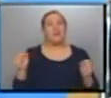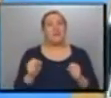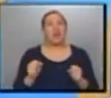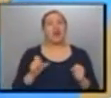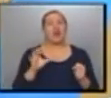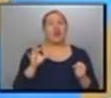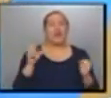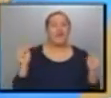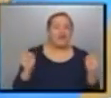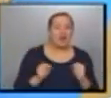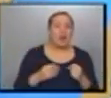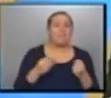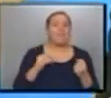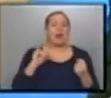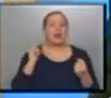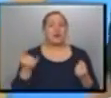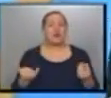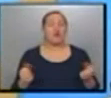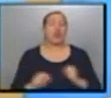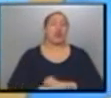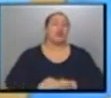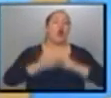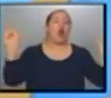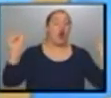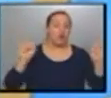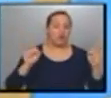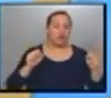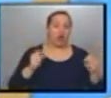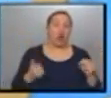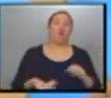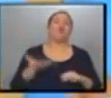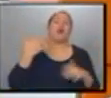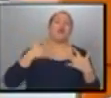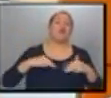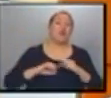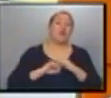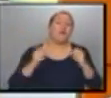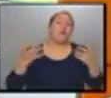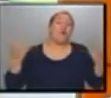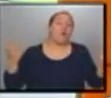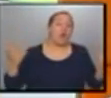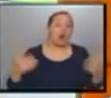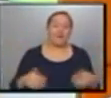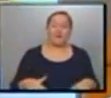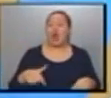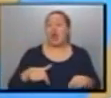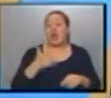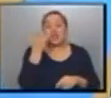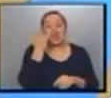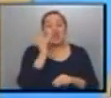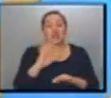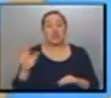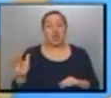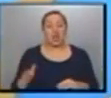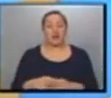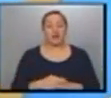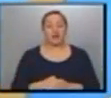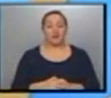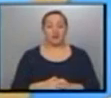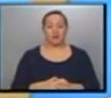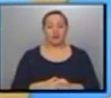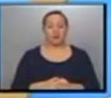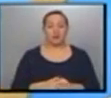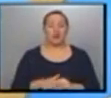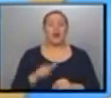como para habilitar tan de golpe, tan grandes aumentos. Pero bueno, ahora la historia está y debo reconocer una cosa. Es muy